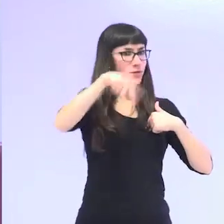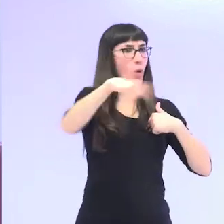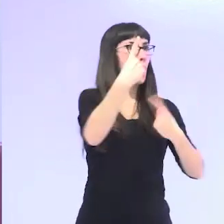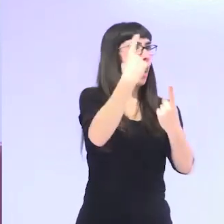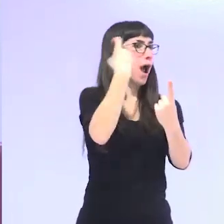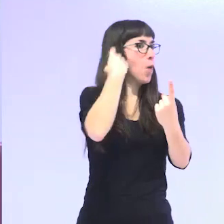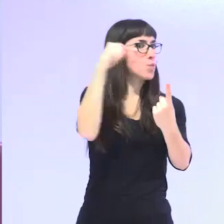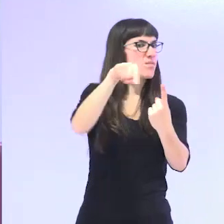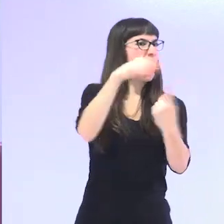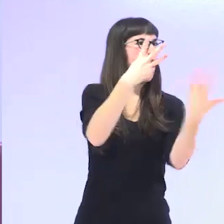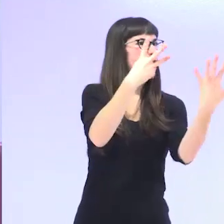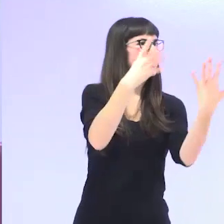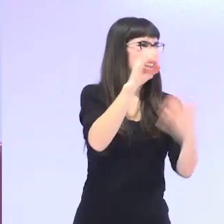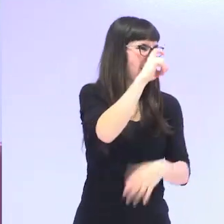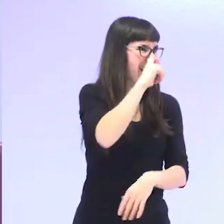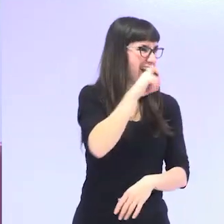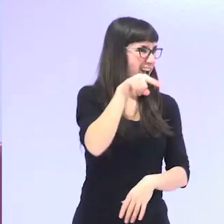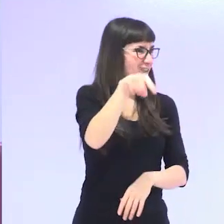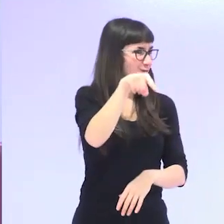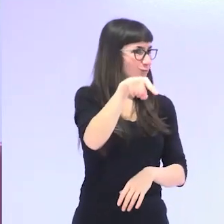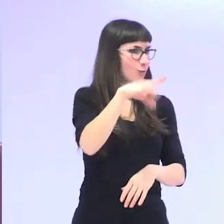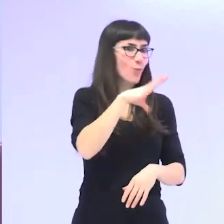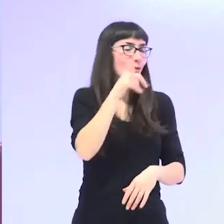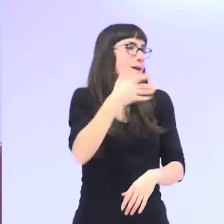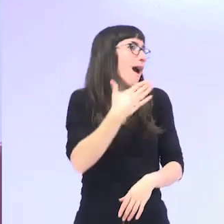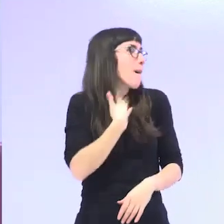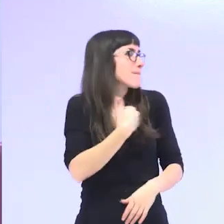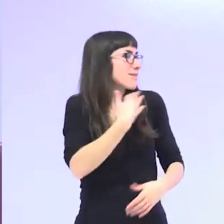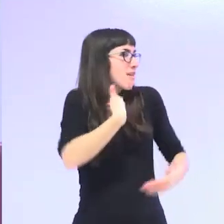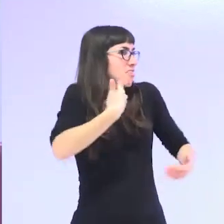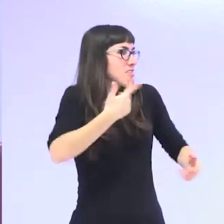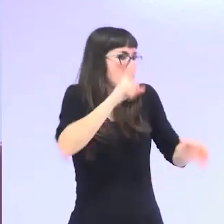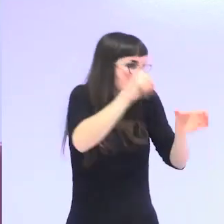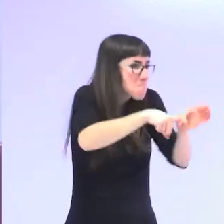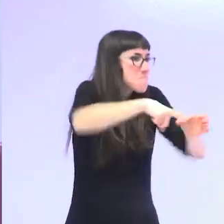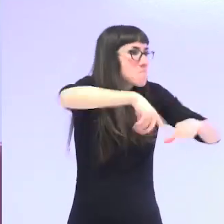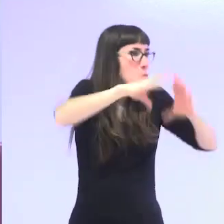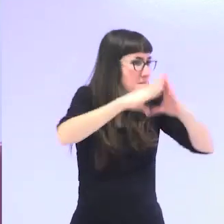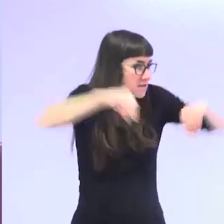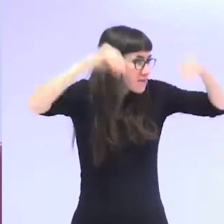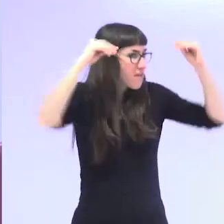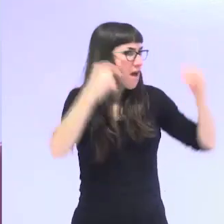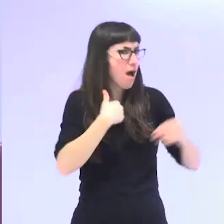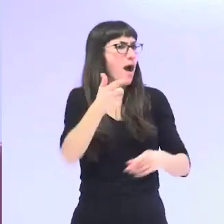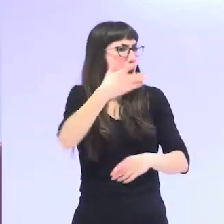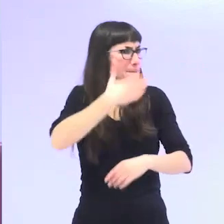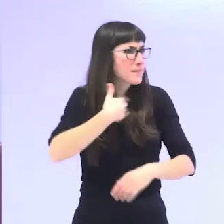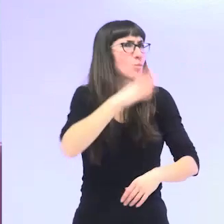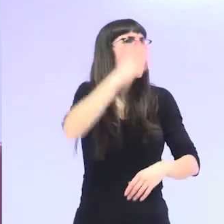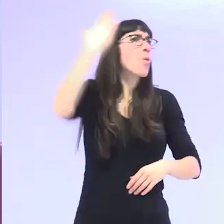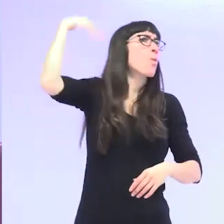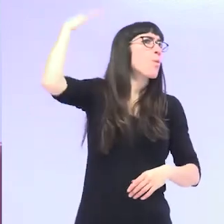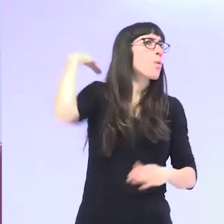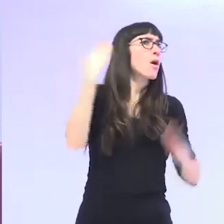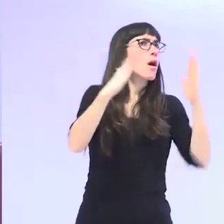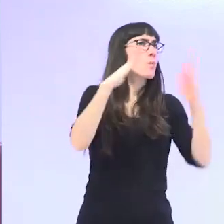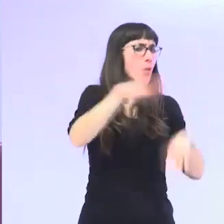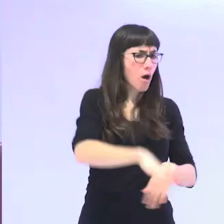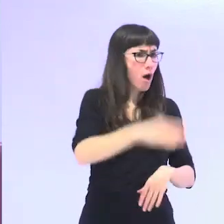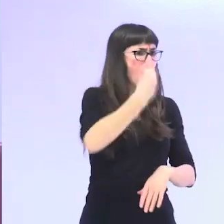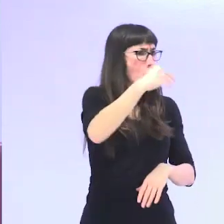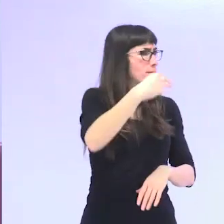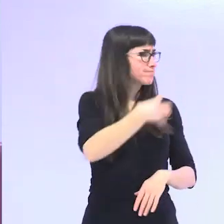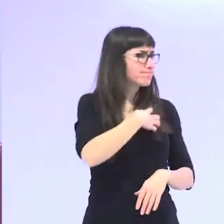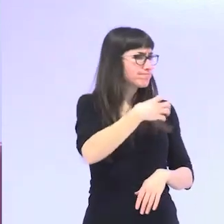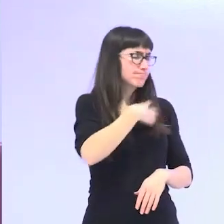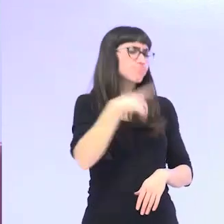una alumna en la universidad de 80 años es por puro placer porque quiere realmente hacer aquello que no pudo hacer cuando era joven y